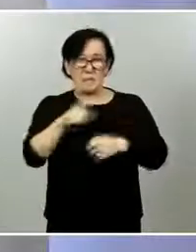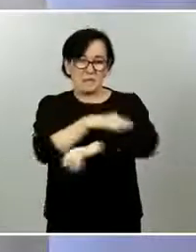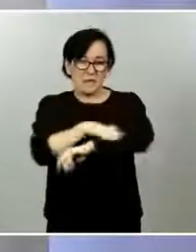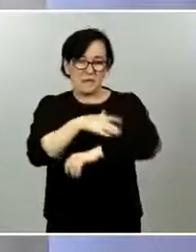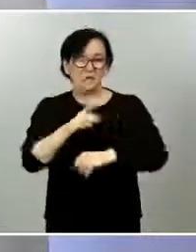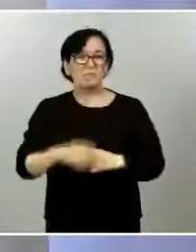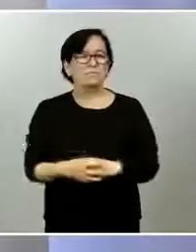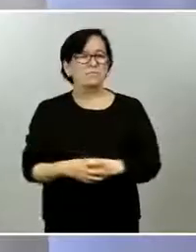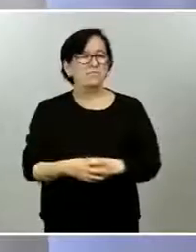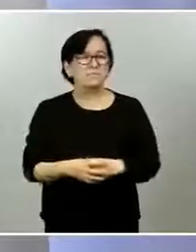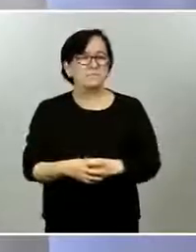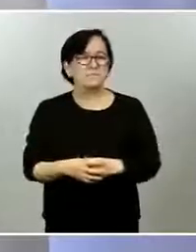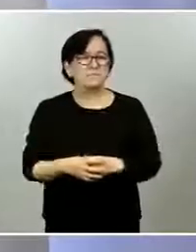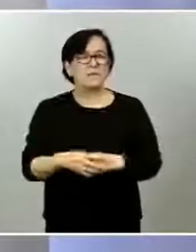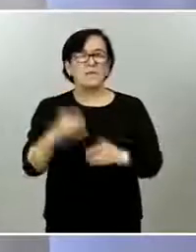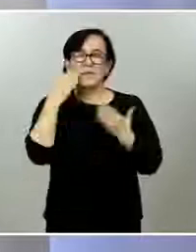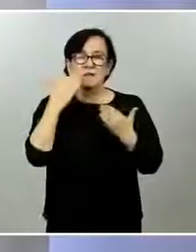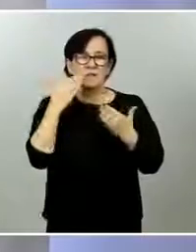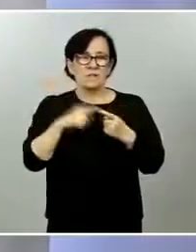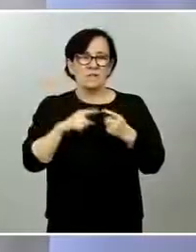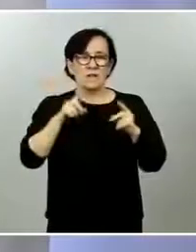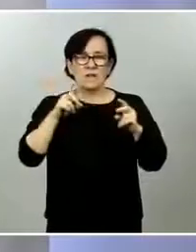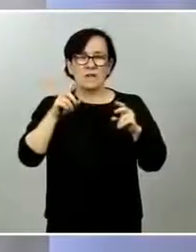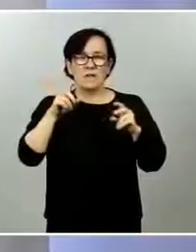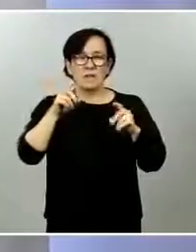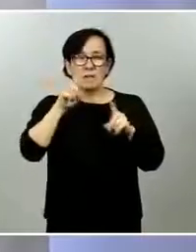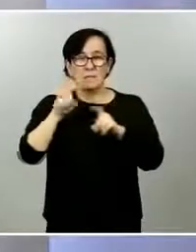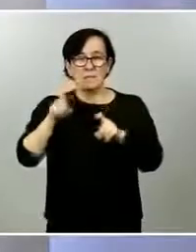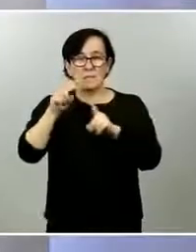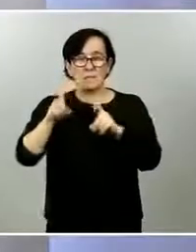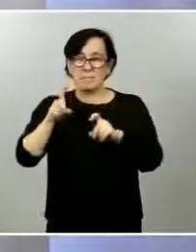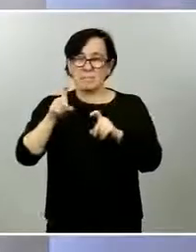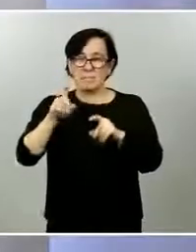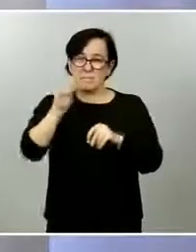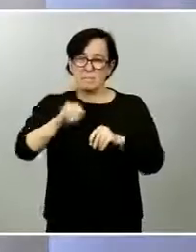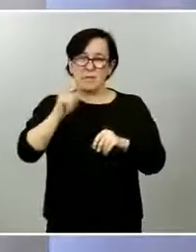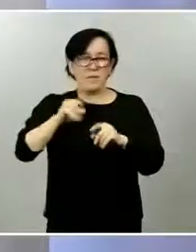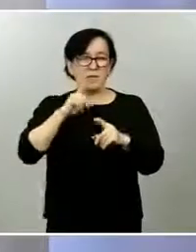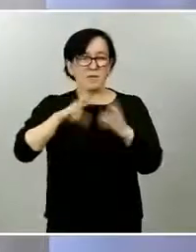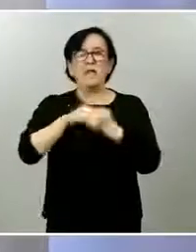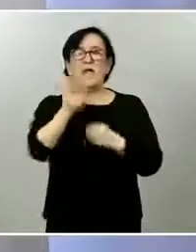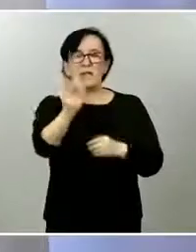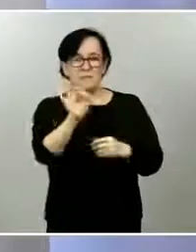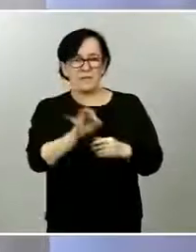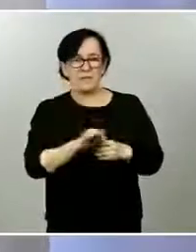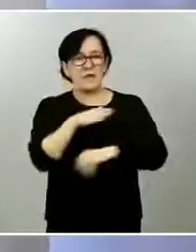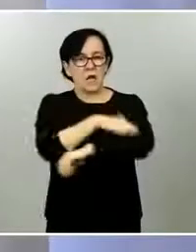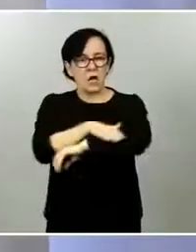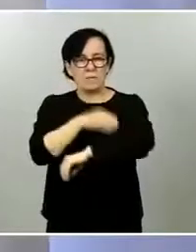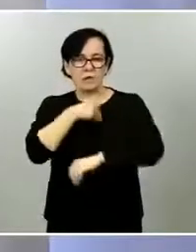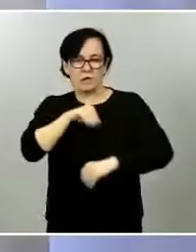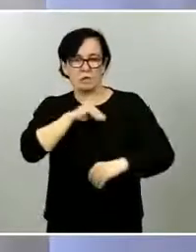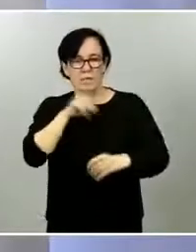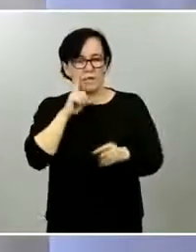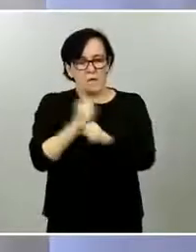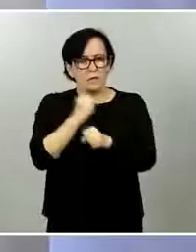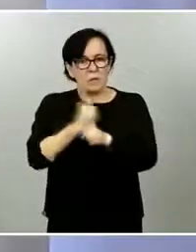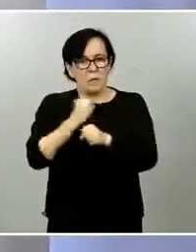una aplicación con la cual ya trabajan otros países europeos se plantea una medida similar el ministerio gracias